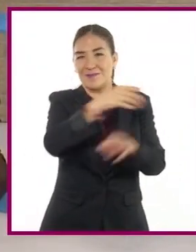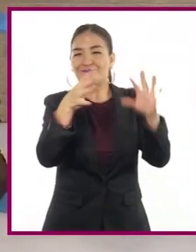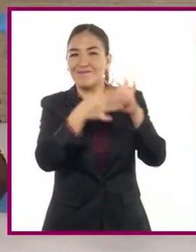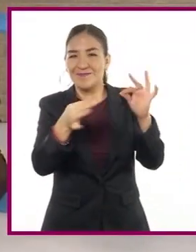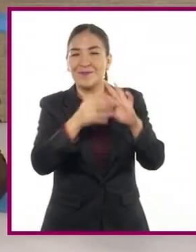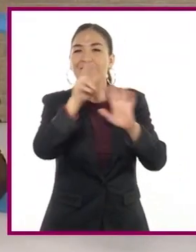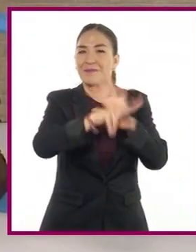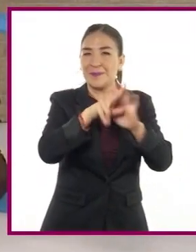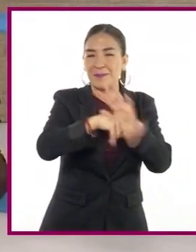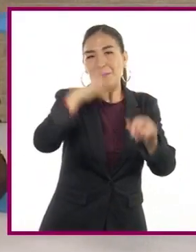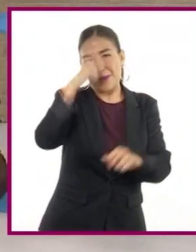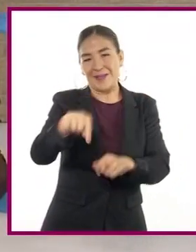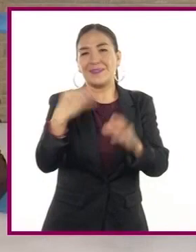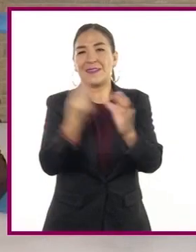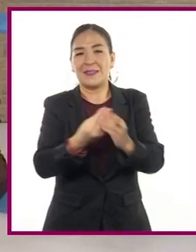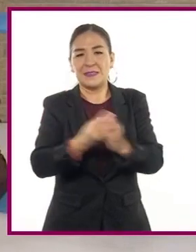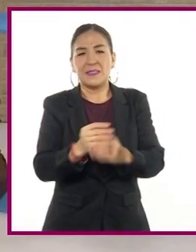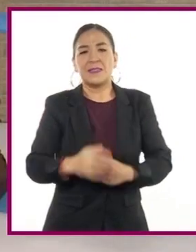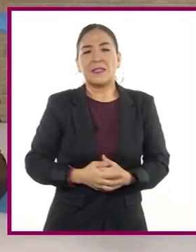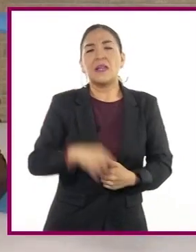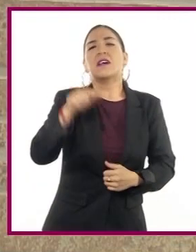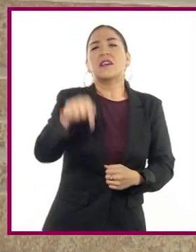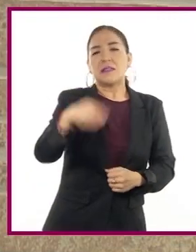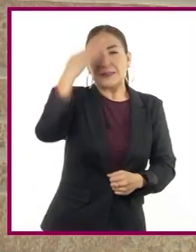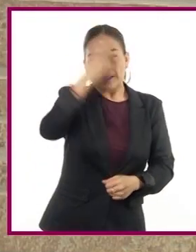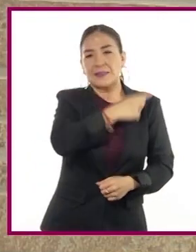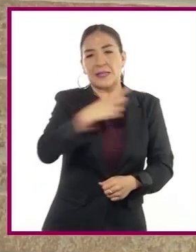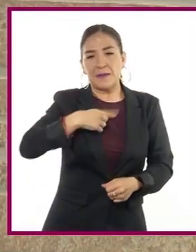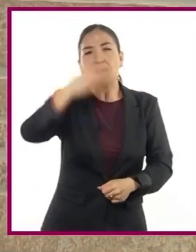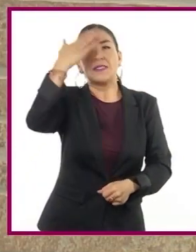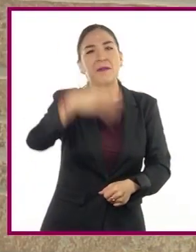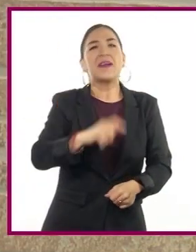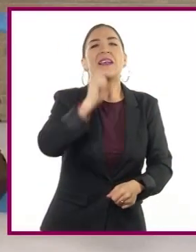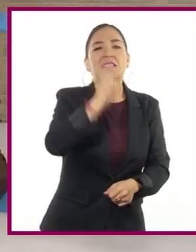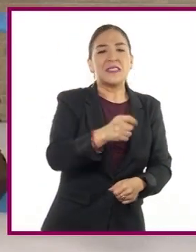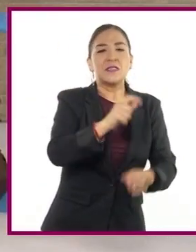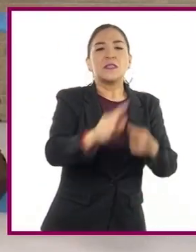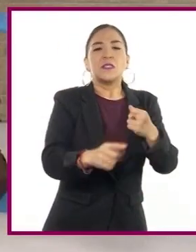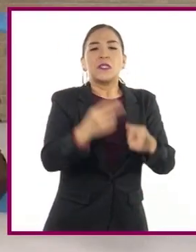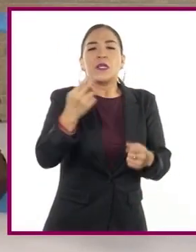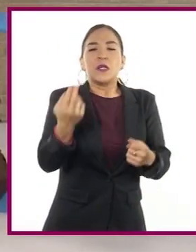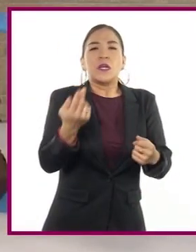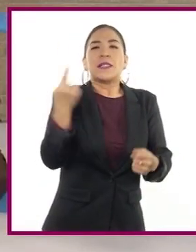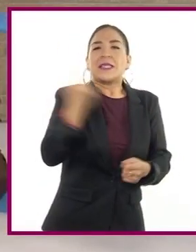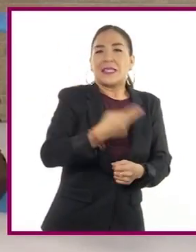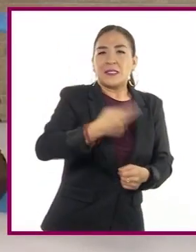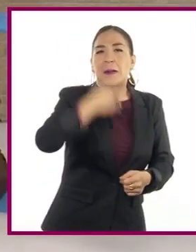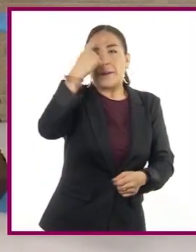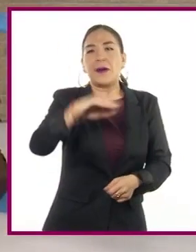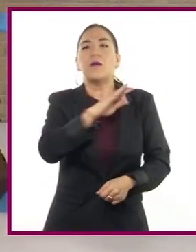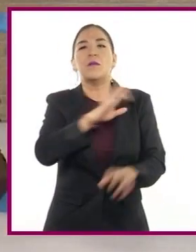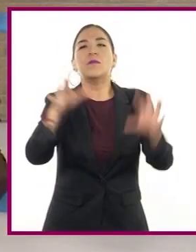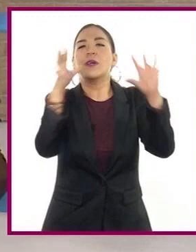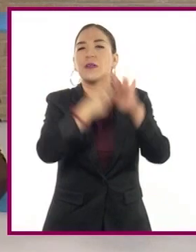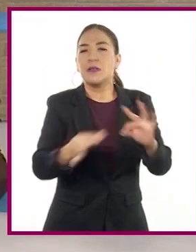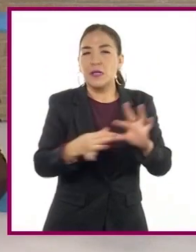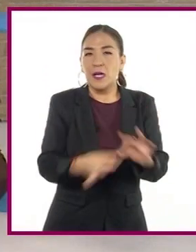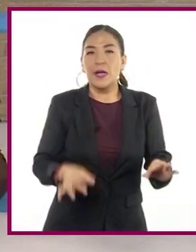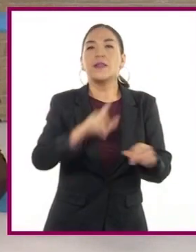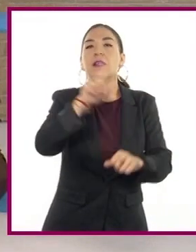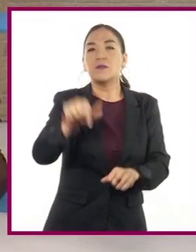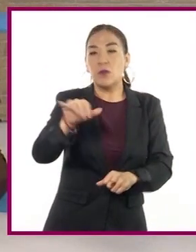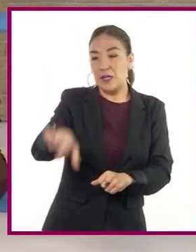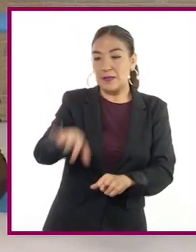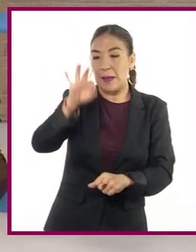Es muy importante saber qué es un problema, pues de esta forma nos será más sencillo delimitarlo y proponer